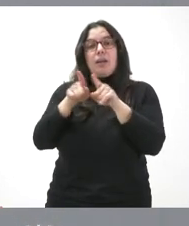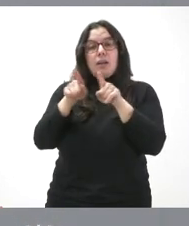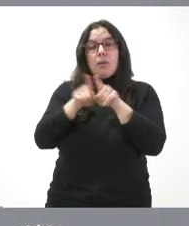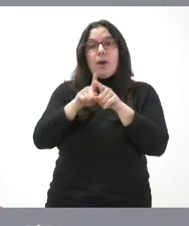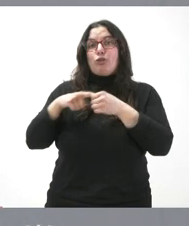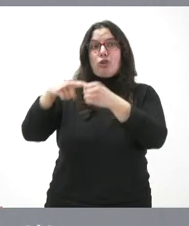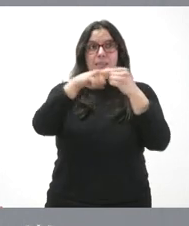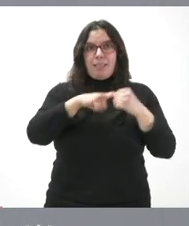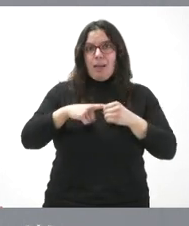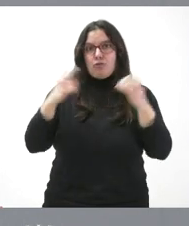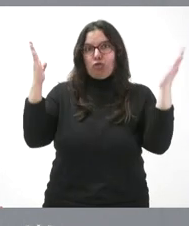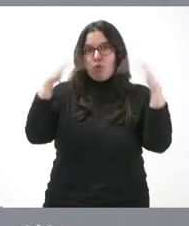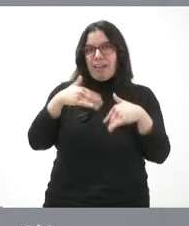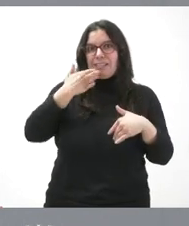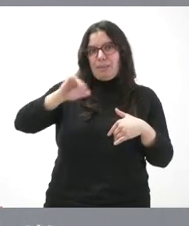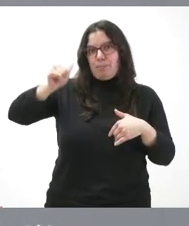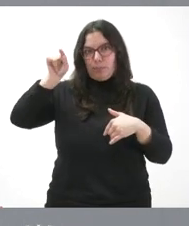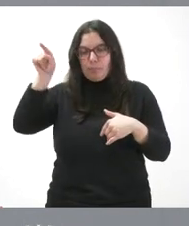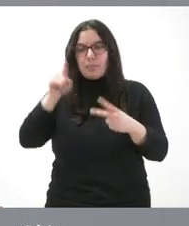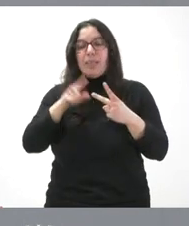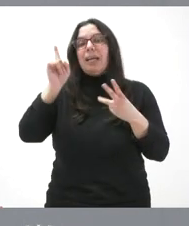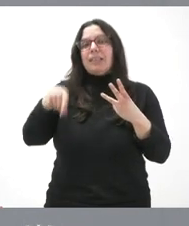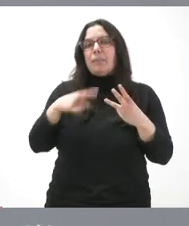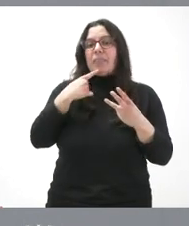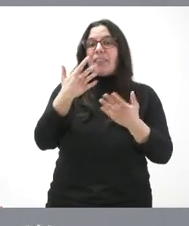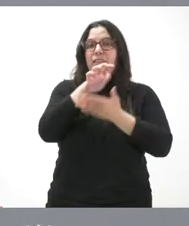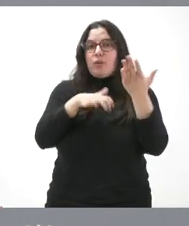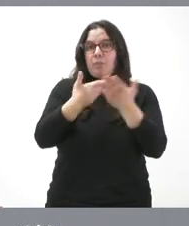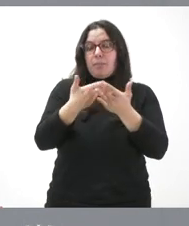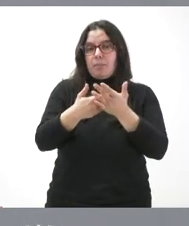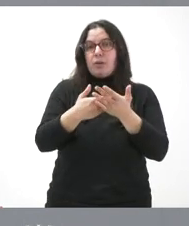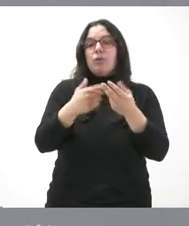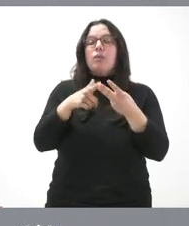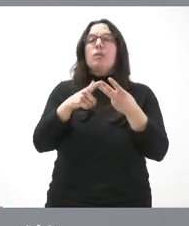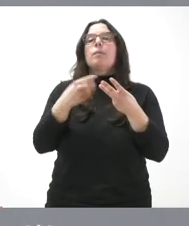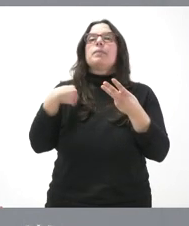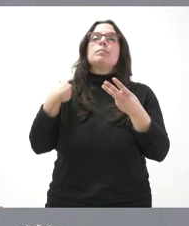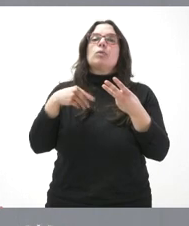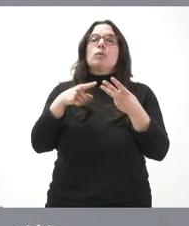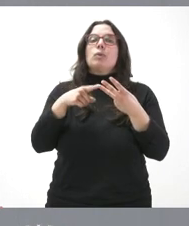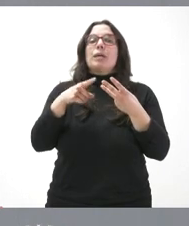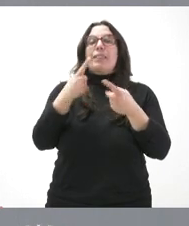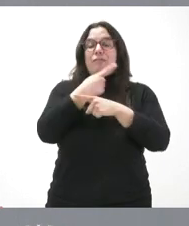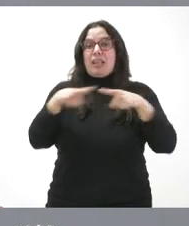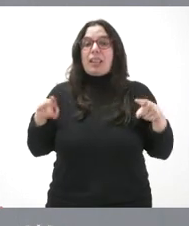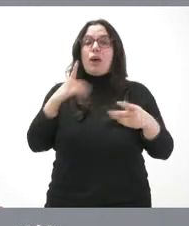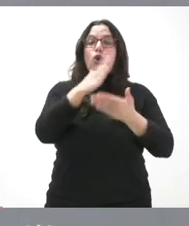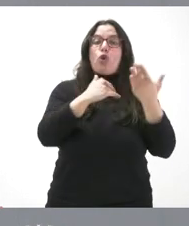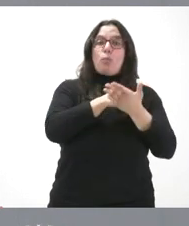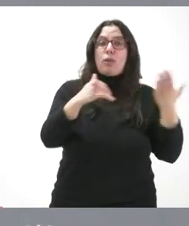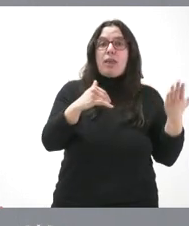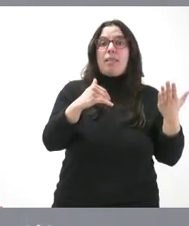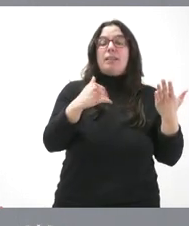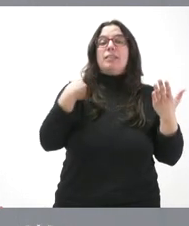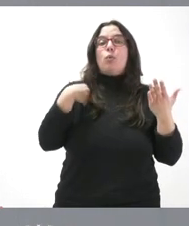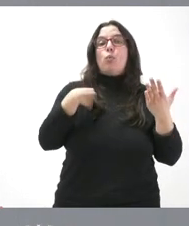en el sistema y también que certifica el propio informe elaborado por FEDEA que existe una diferencia entre las comunidades autónomas de régimen